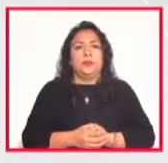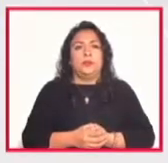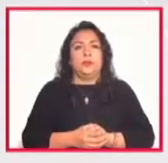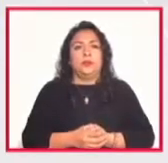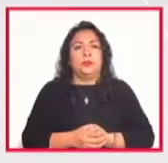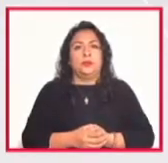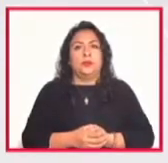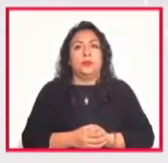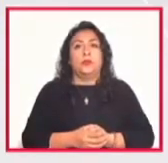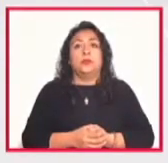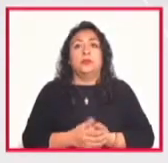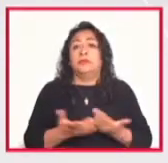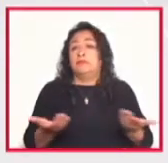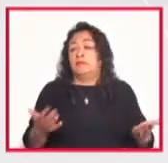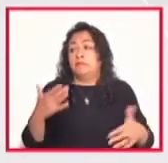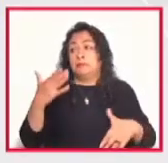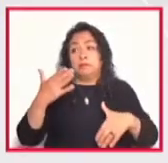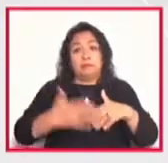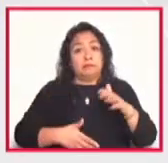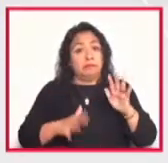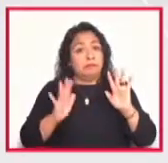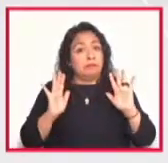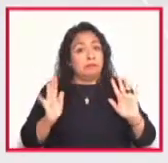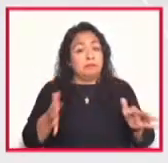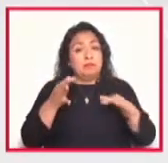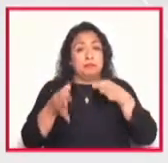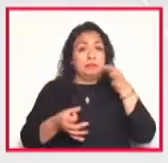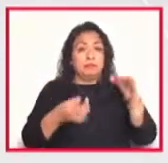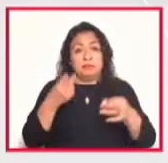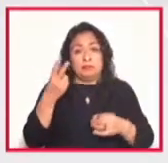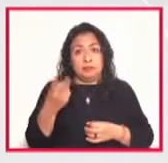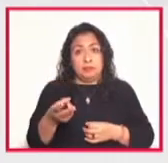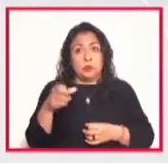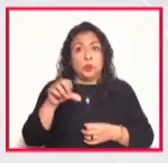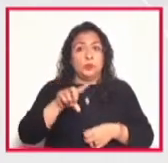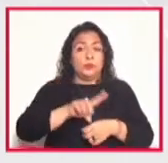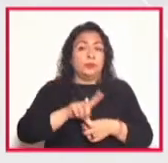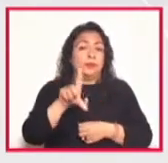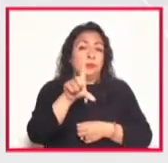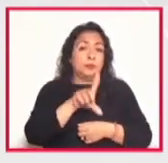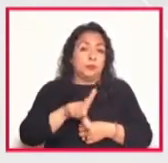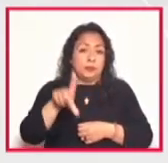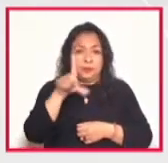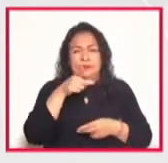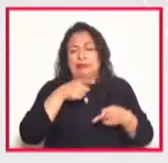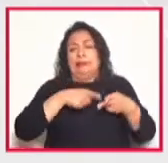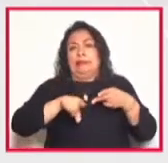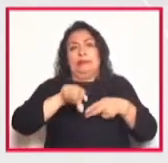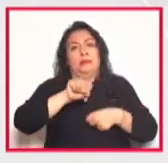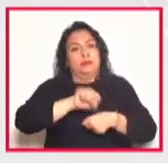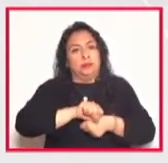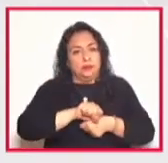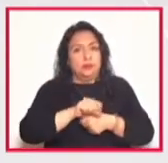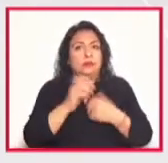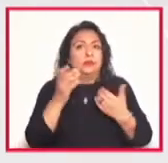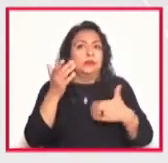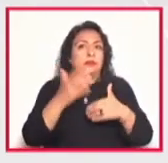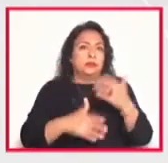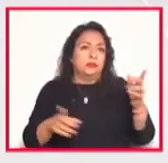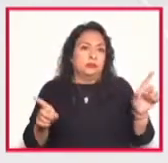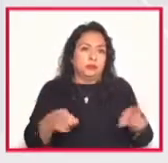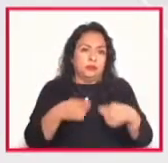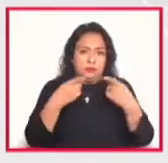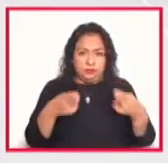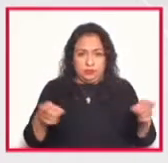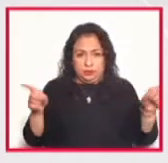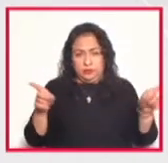de esta manera llegamos al final de Noticias 22 en este lunes en este arranque de semana y nos vamos a despedir con música Rafael